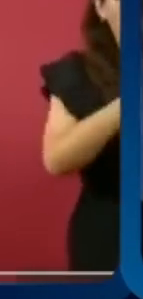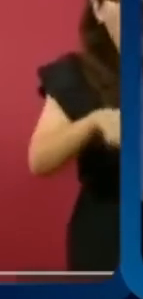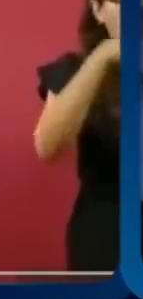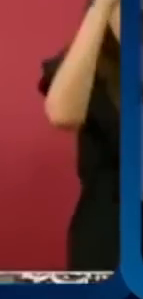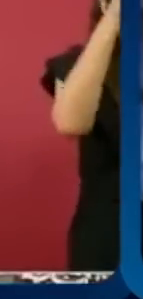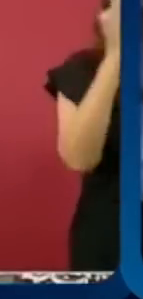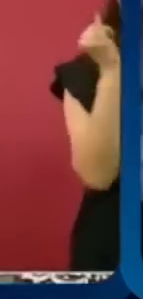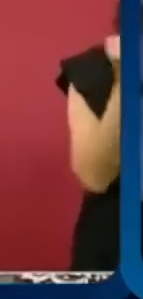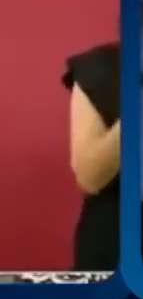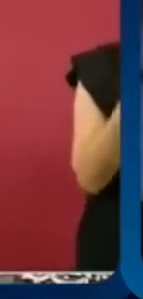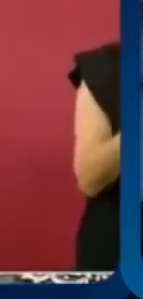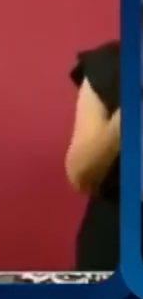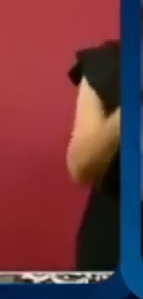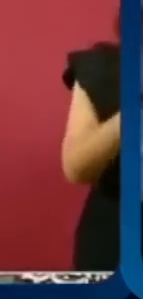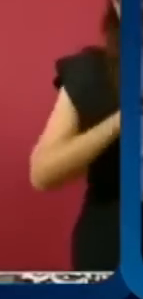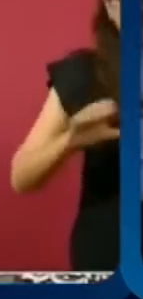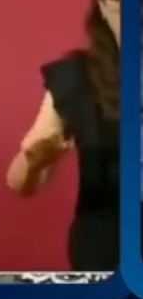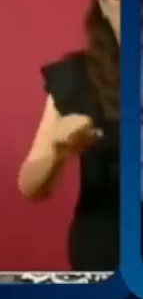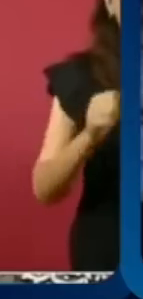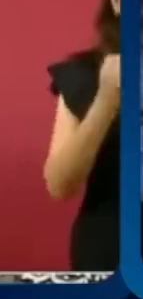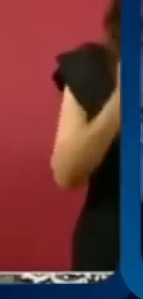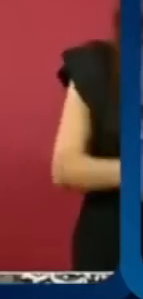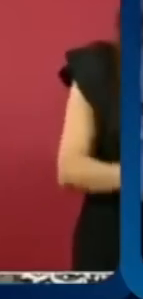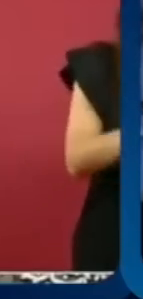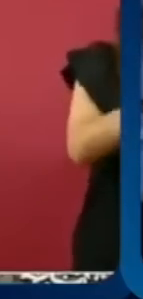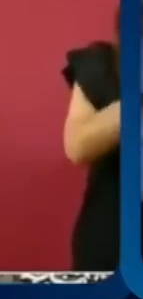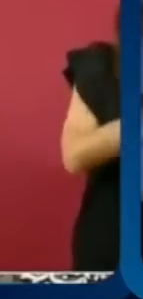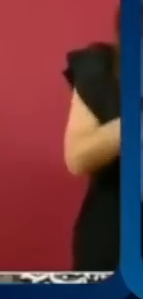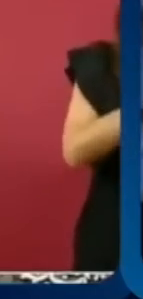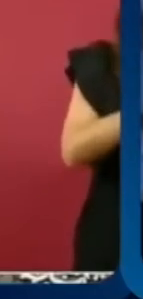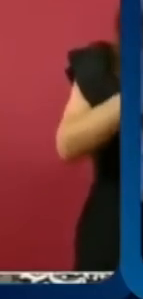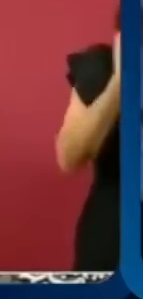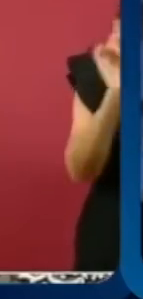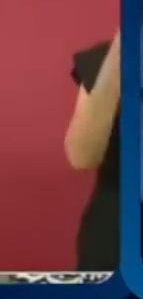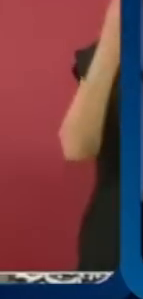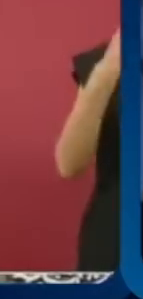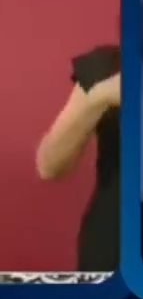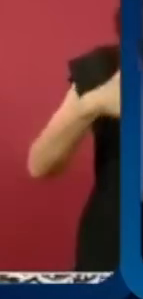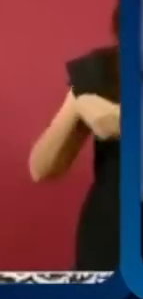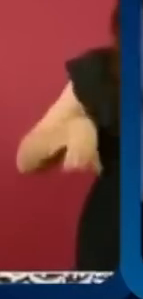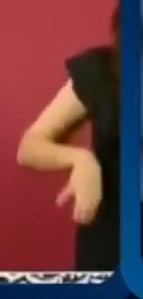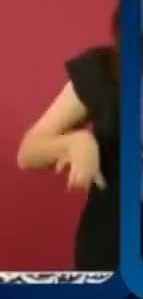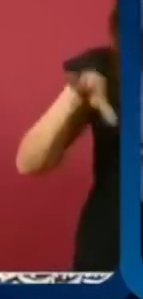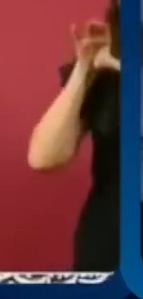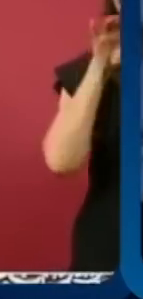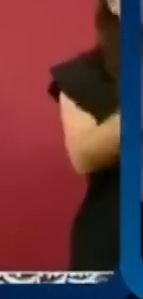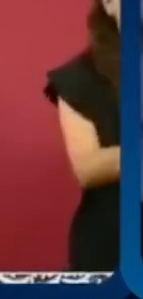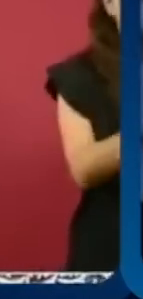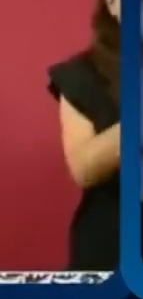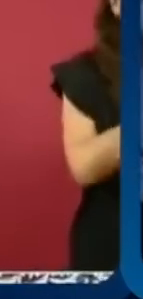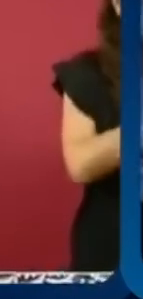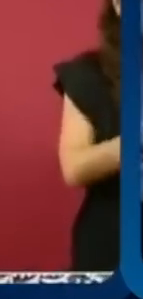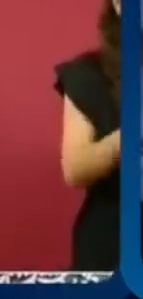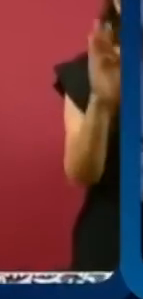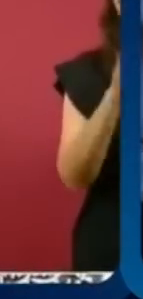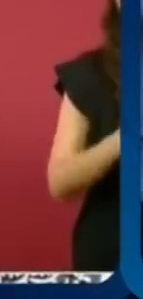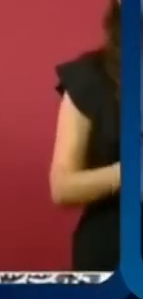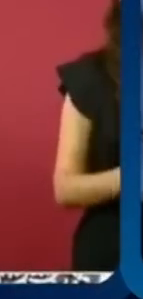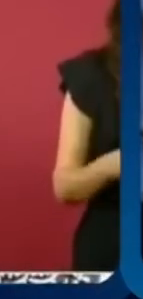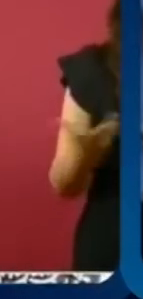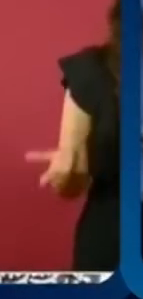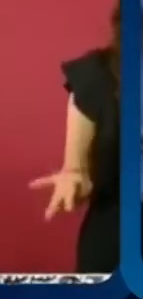ningún gobierno, ningún presidente mexicano había podido consolidar porque no les importa, no les interesa